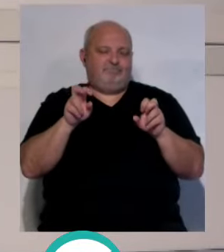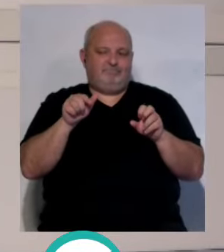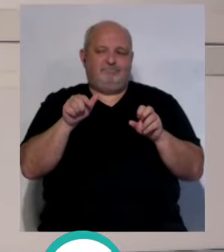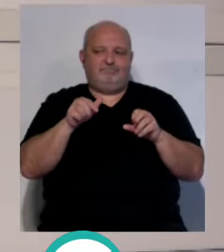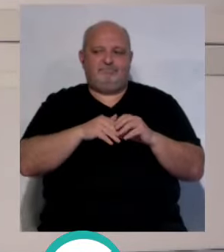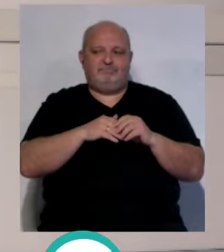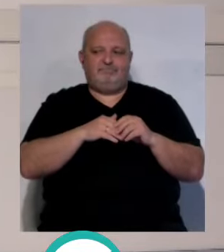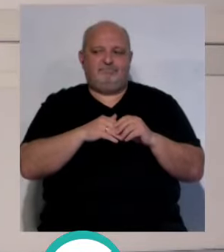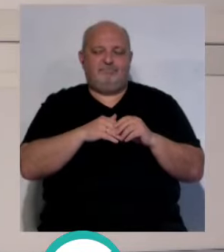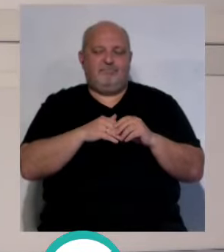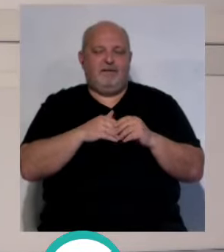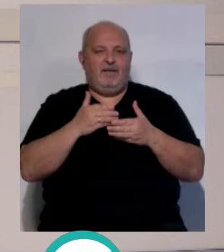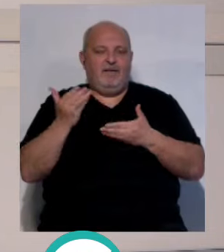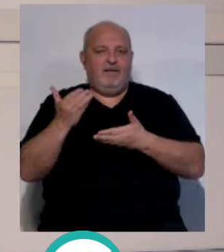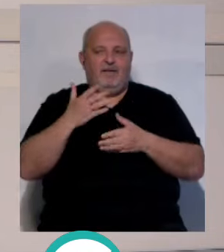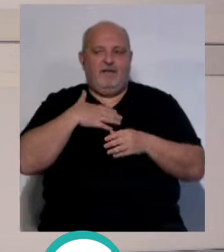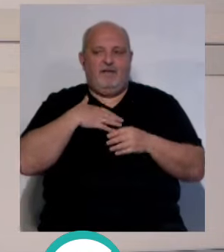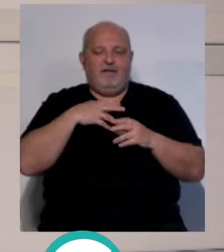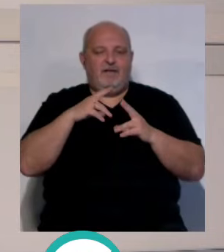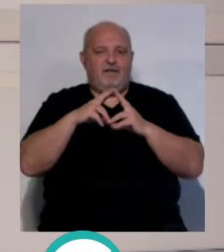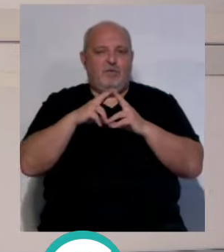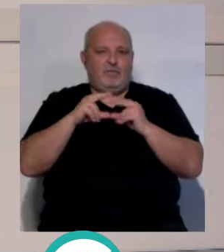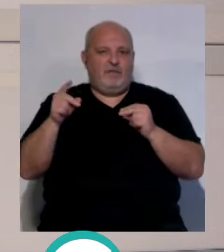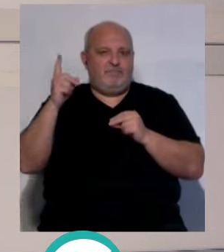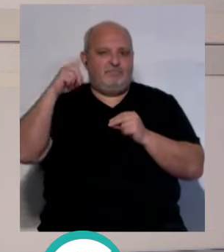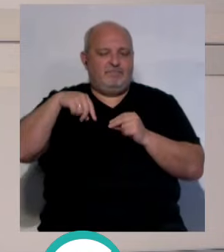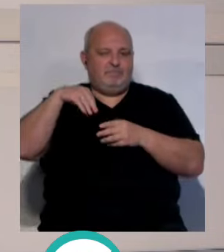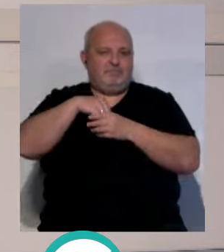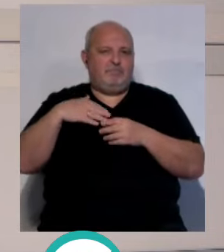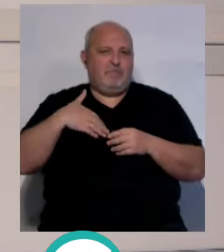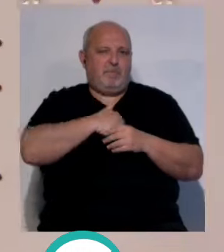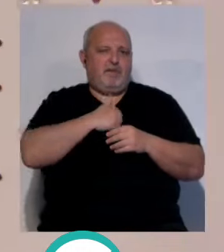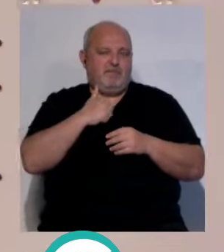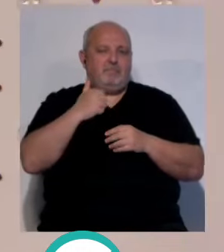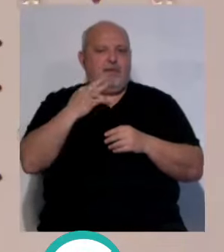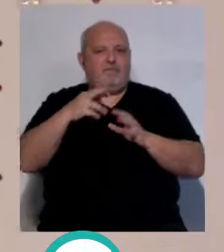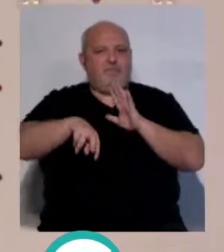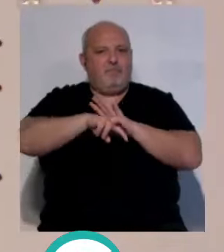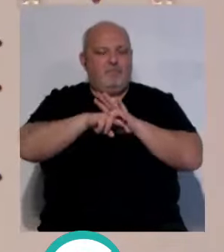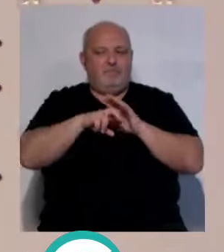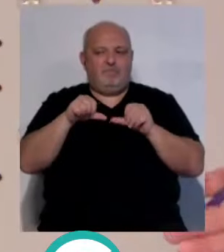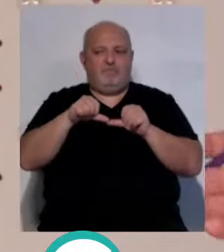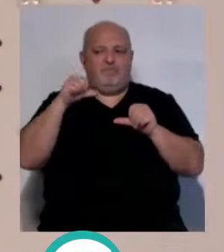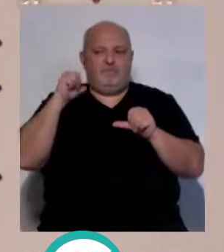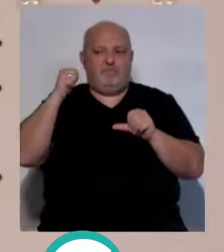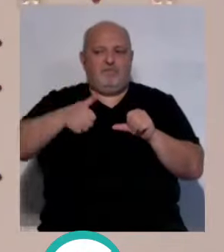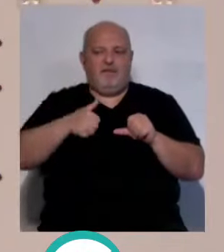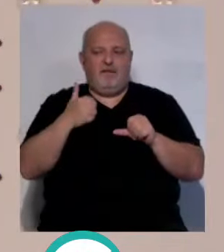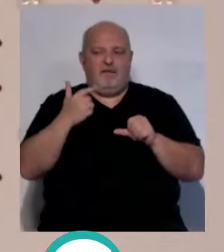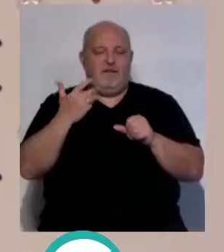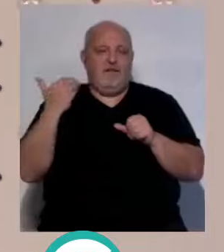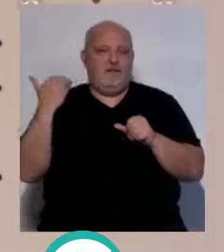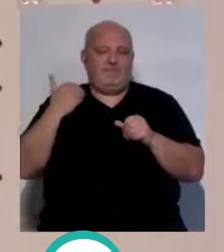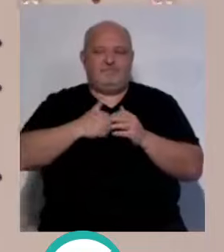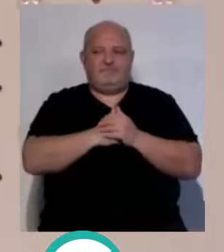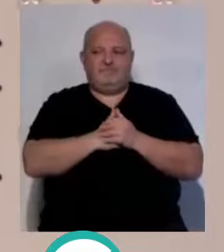de nuestro querido amigo invitado que viene de la UCA, como siempre hemos dicho, pero que ha vivido el fútbol desde tiempo, bueno, desde poco, tampoco vamos